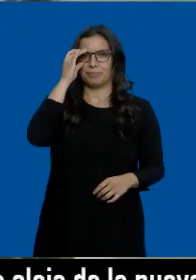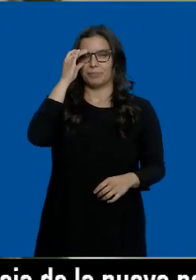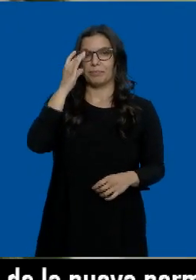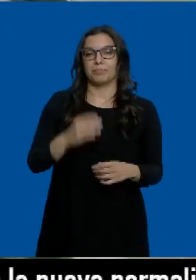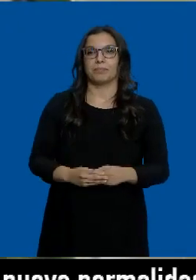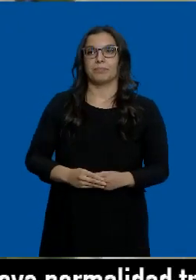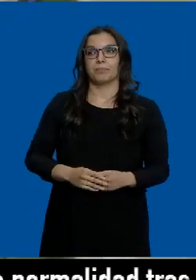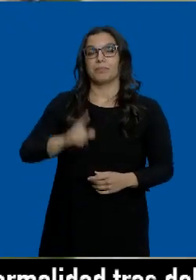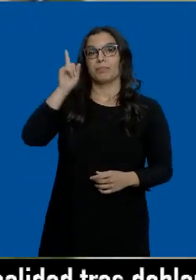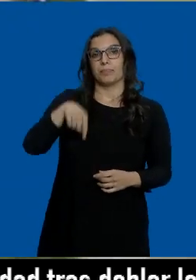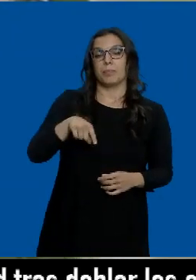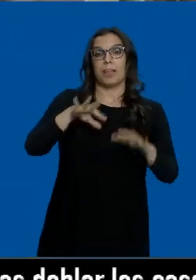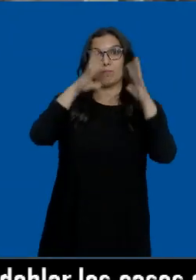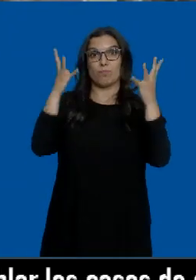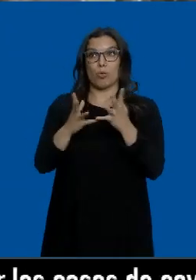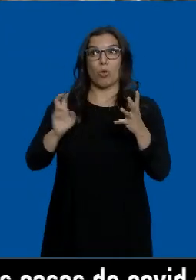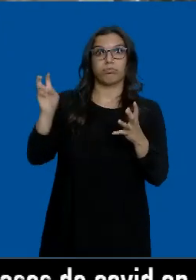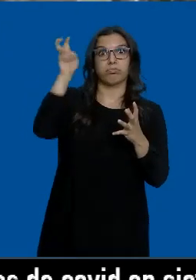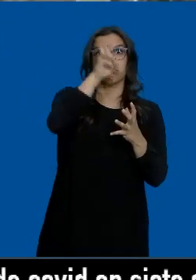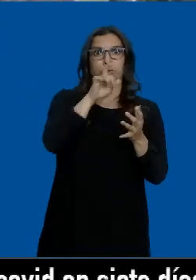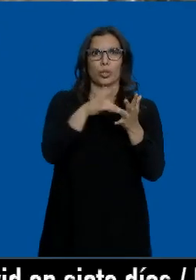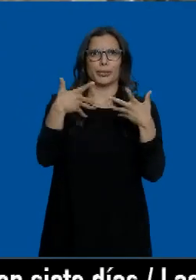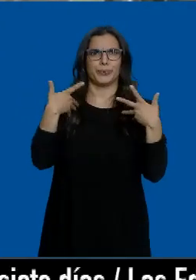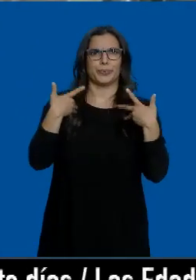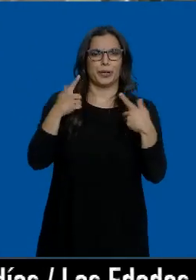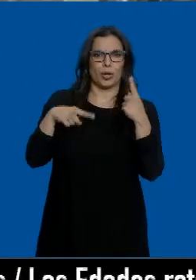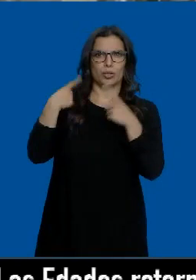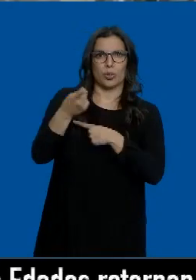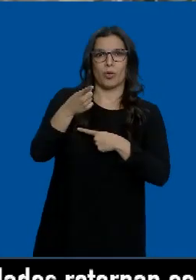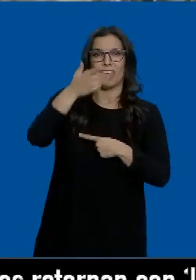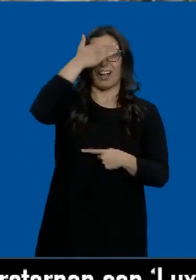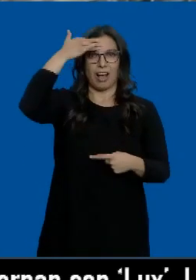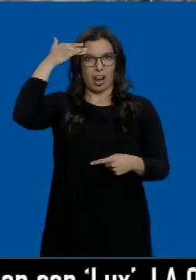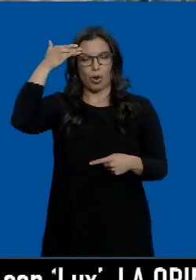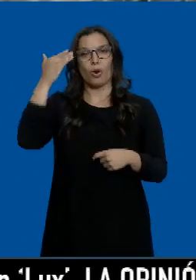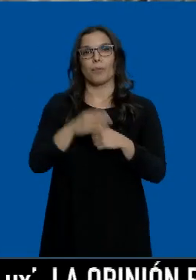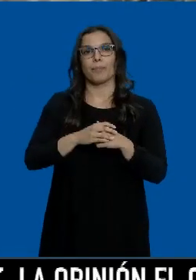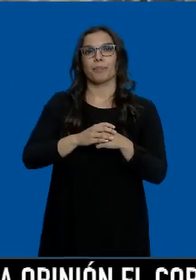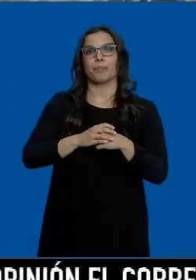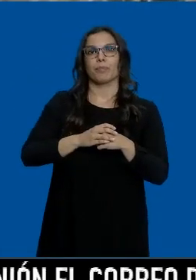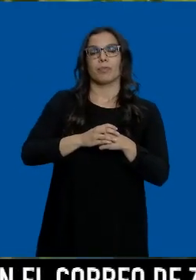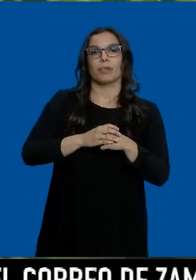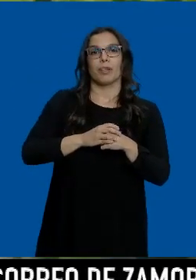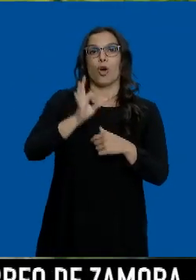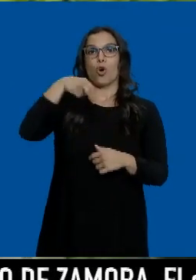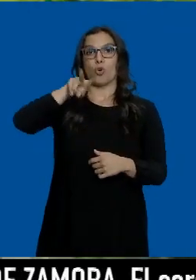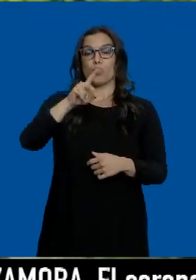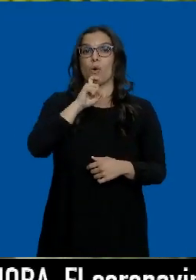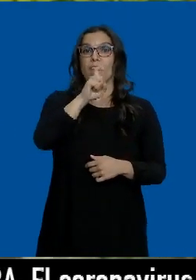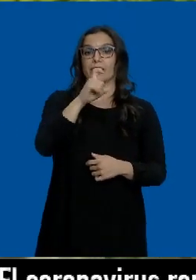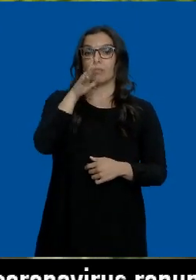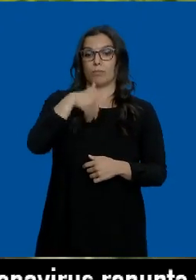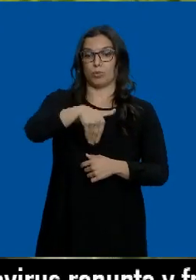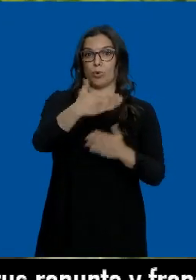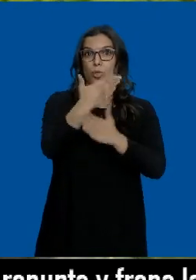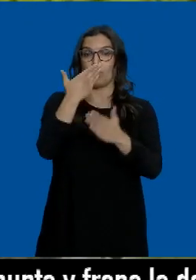Y también en otras partes del mundo están sufriendo las consecuencias del calor. Naciones Unidas alerta de que en los próximos días